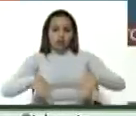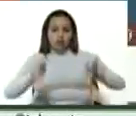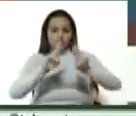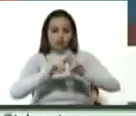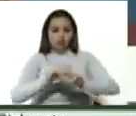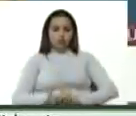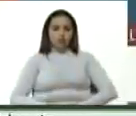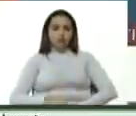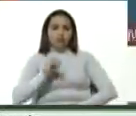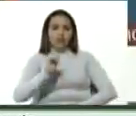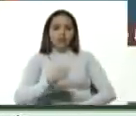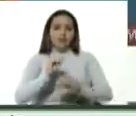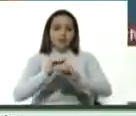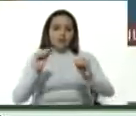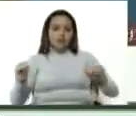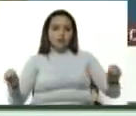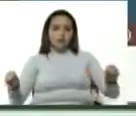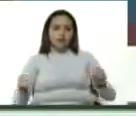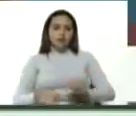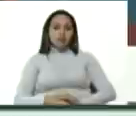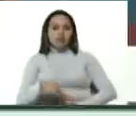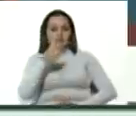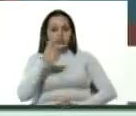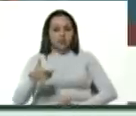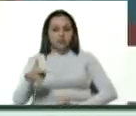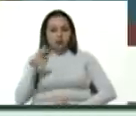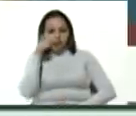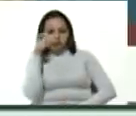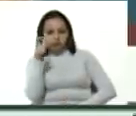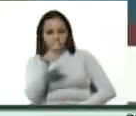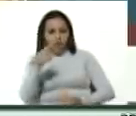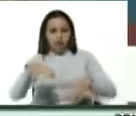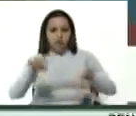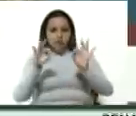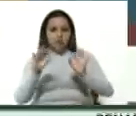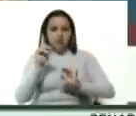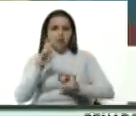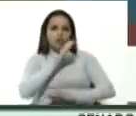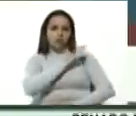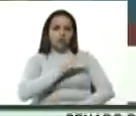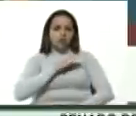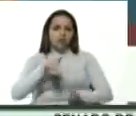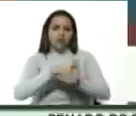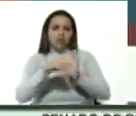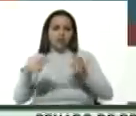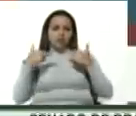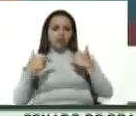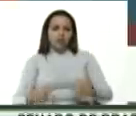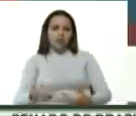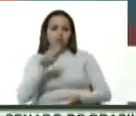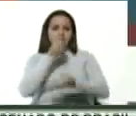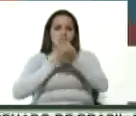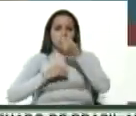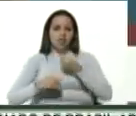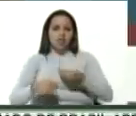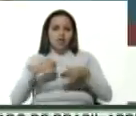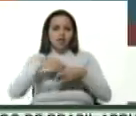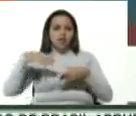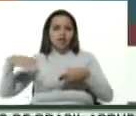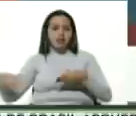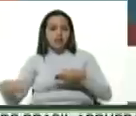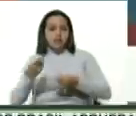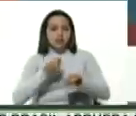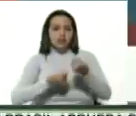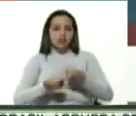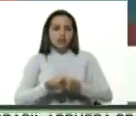relatores especiales del Consejo de Derechos Humanos de Alimentación, de Deuda Externa, de Orden Equitativo